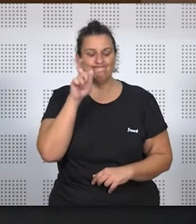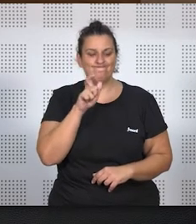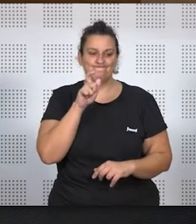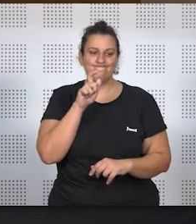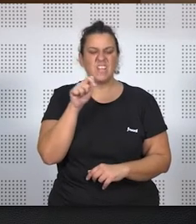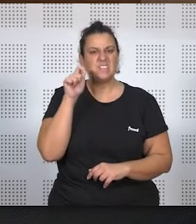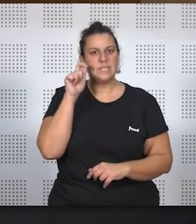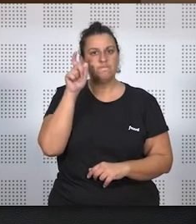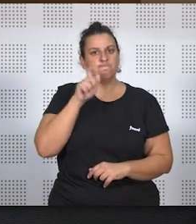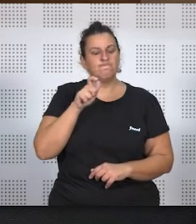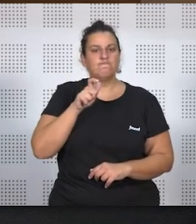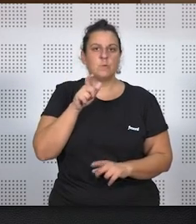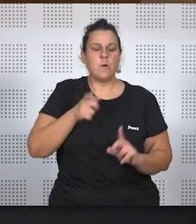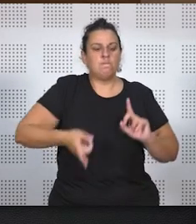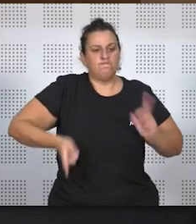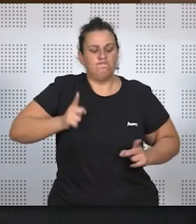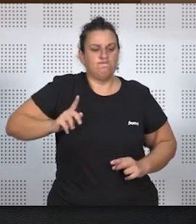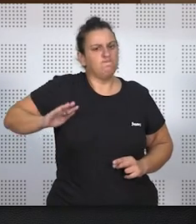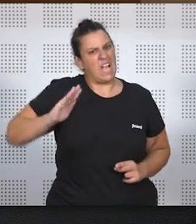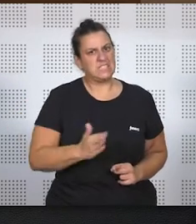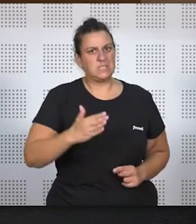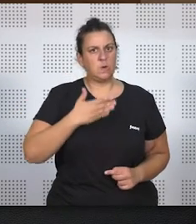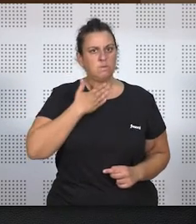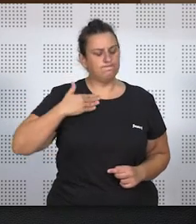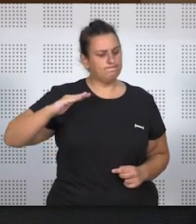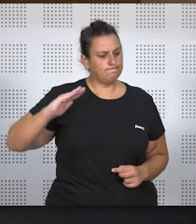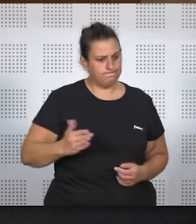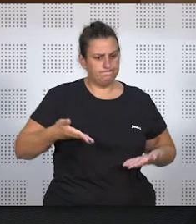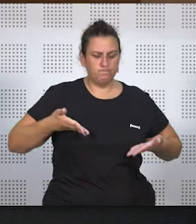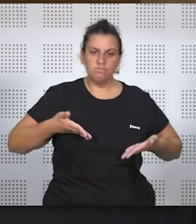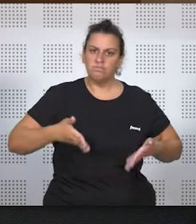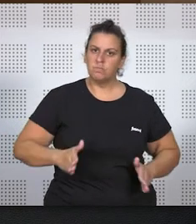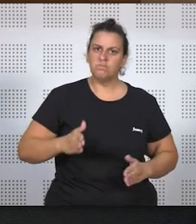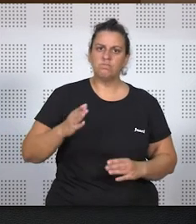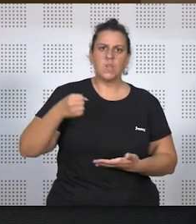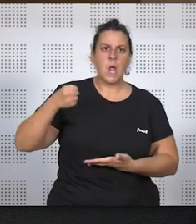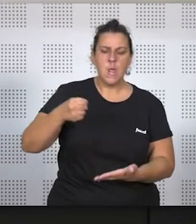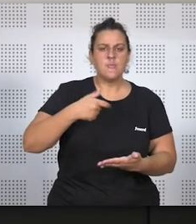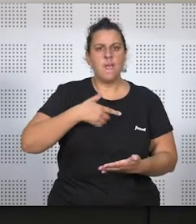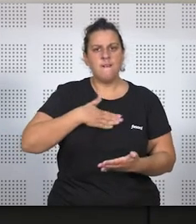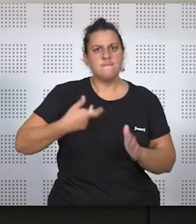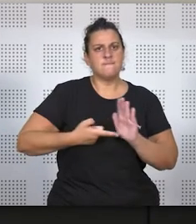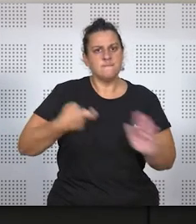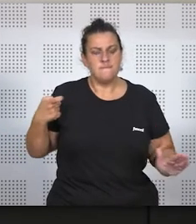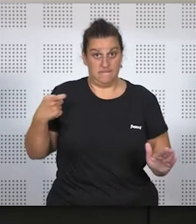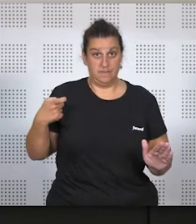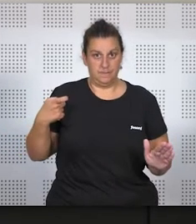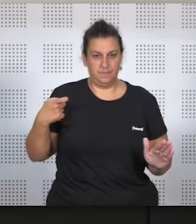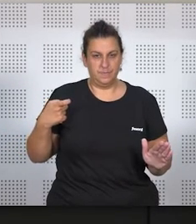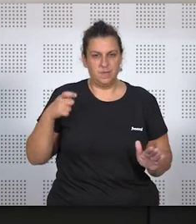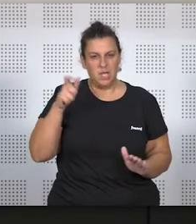de función punitiva, moral, respecto a los herederos o legitimares a los que pretende desheredar. Y en ocasiones,